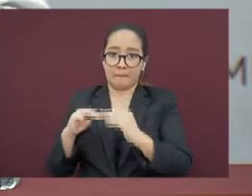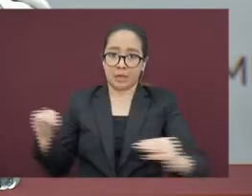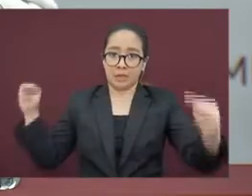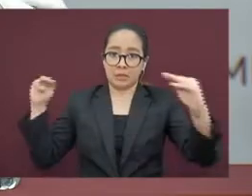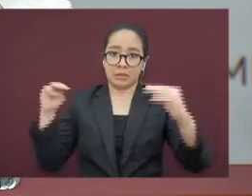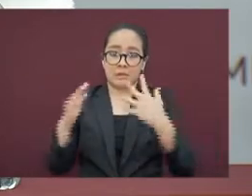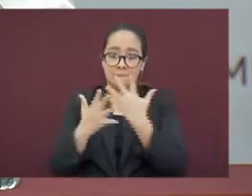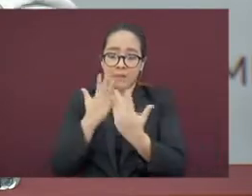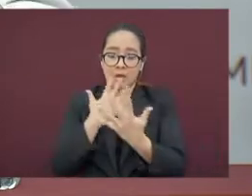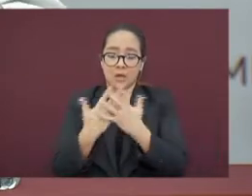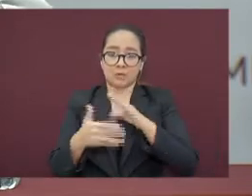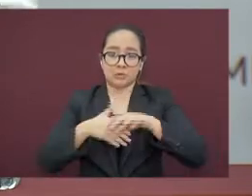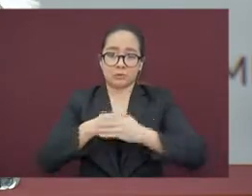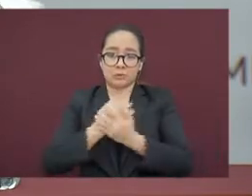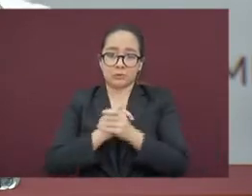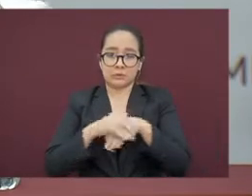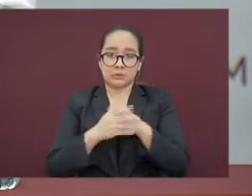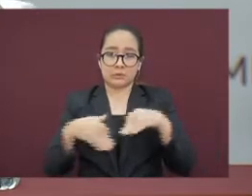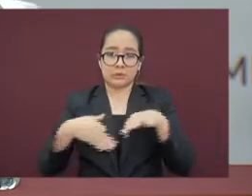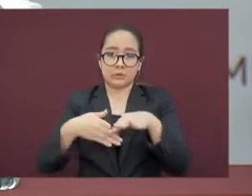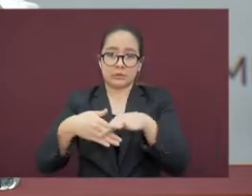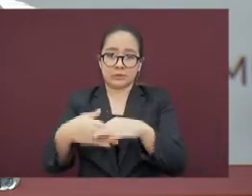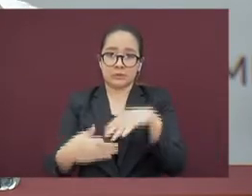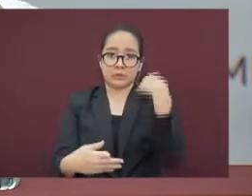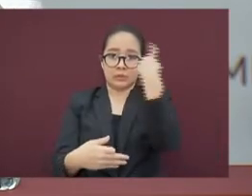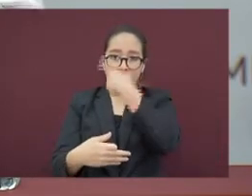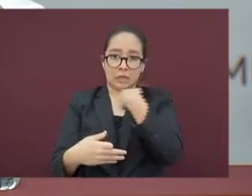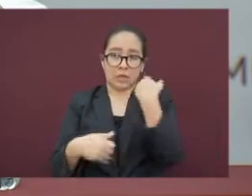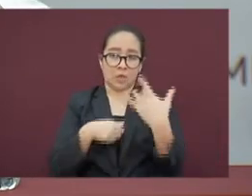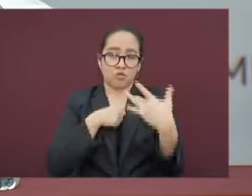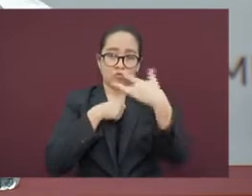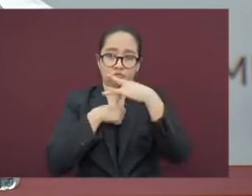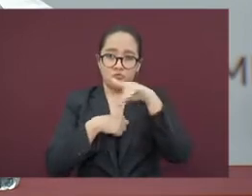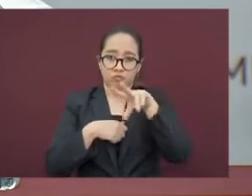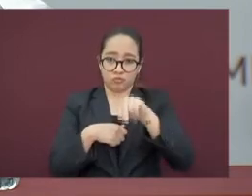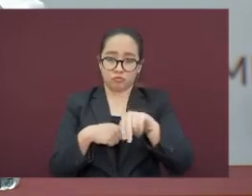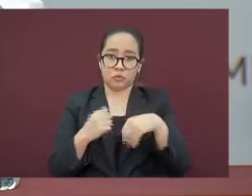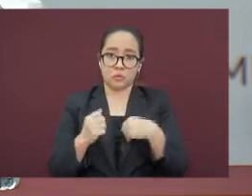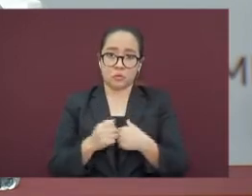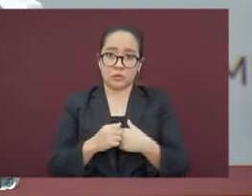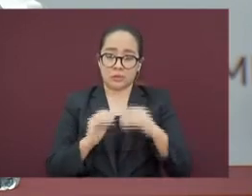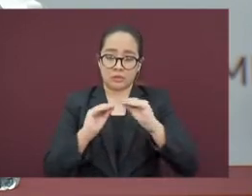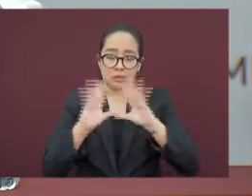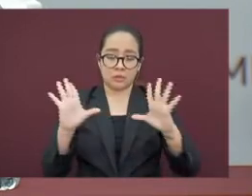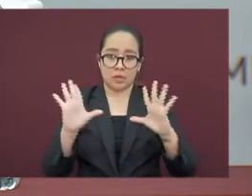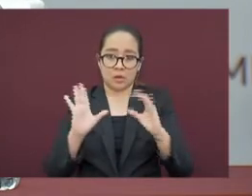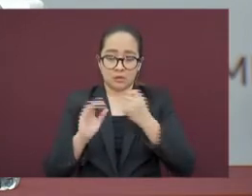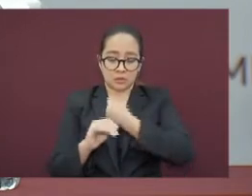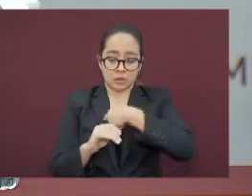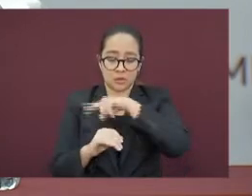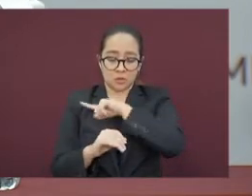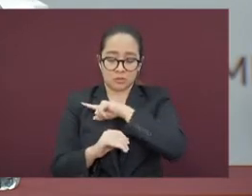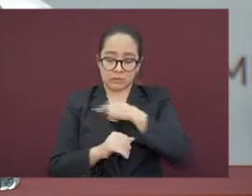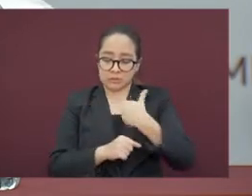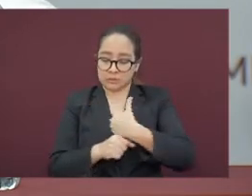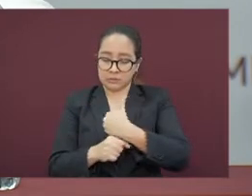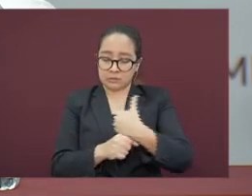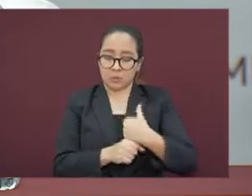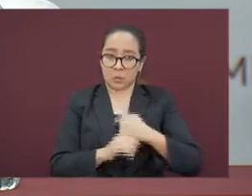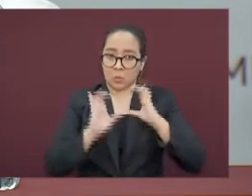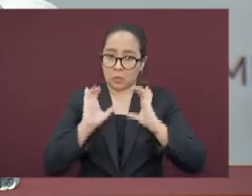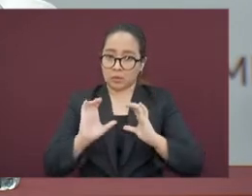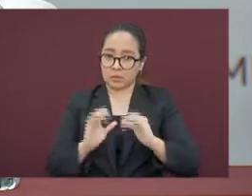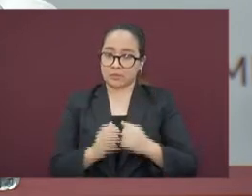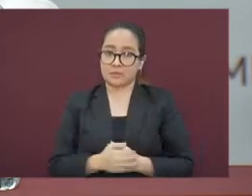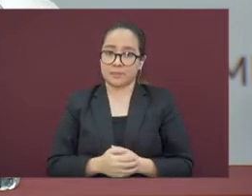manos, de cara y, por supuesto, estar muy al pendiente de su estado de salud. Asimismo, les